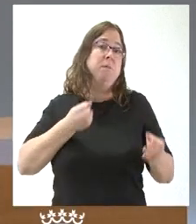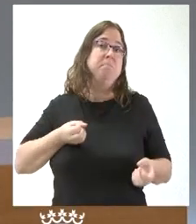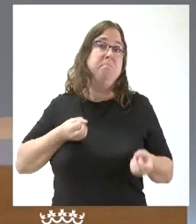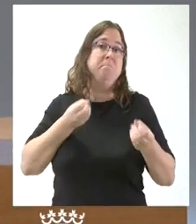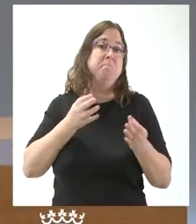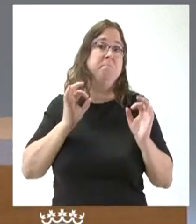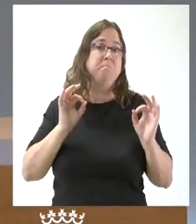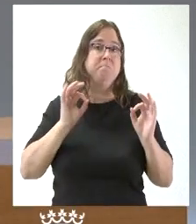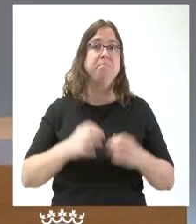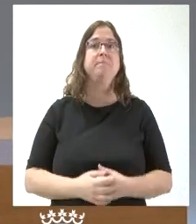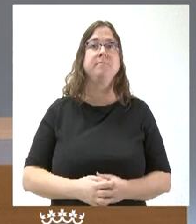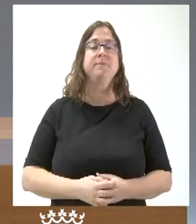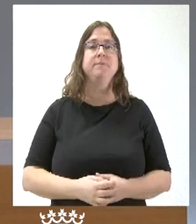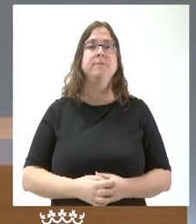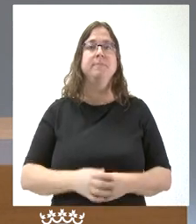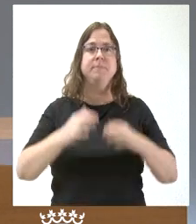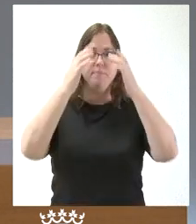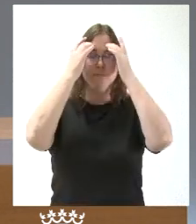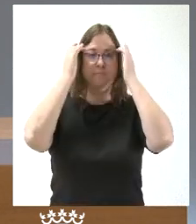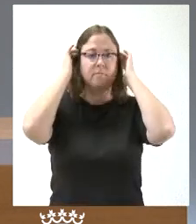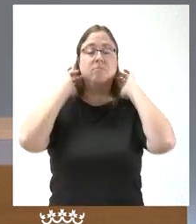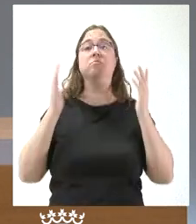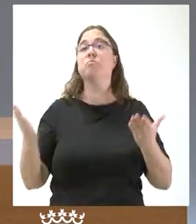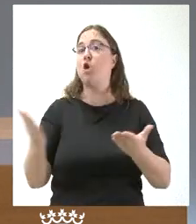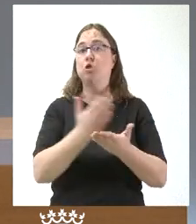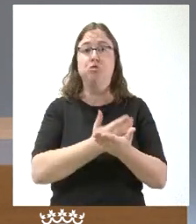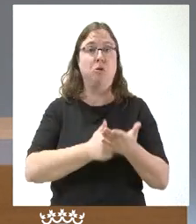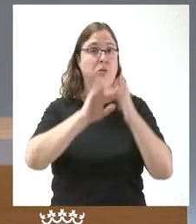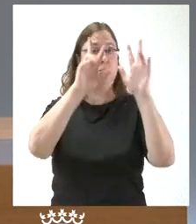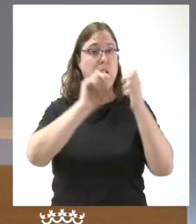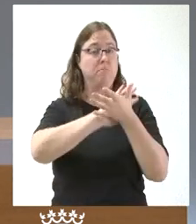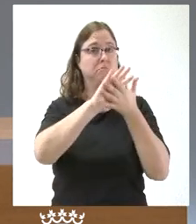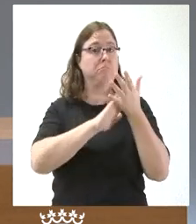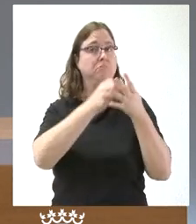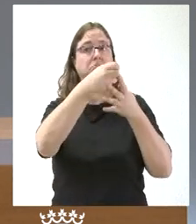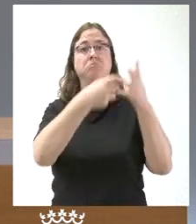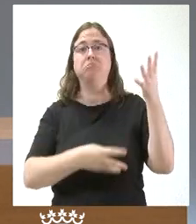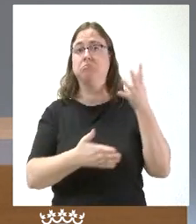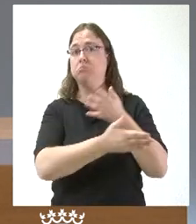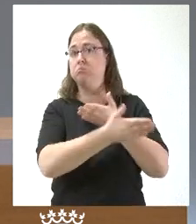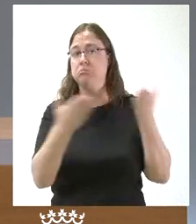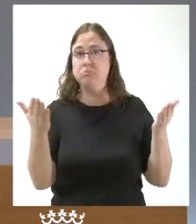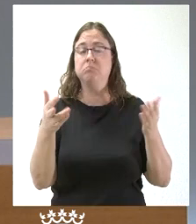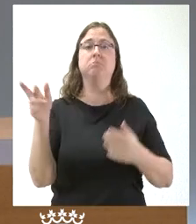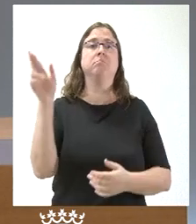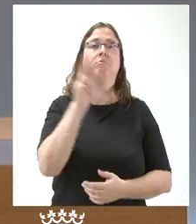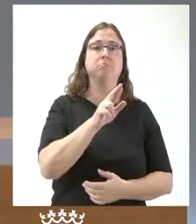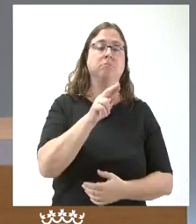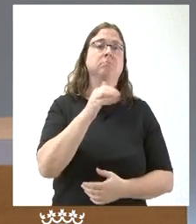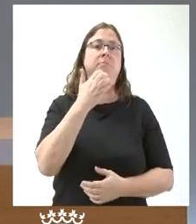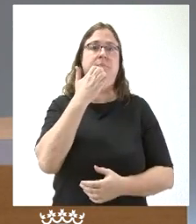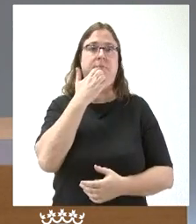primera intervención de todas las cuestiones que hemos planteado, reiterando nuestro